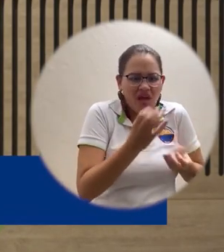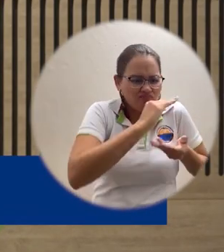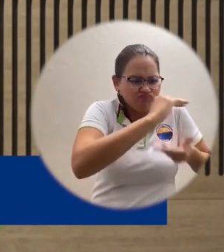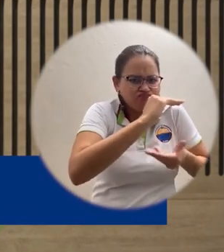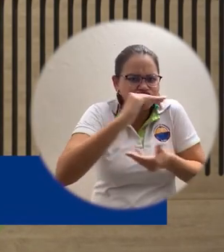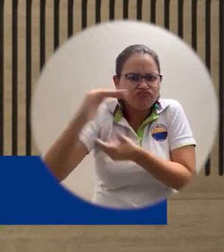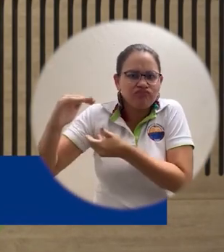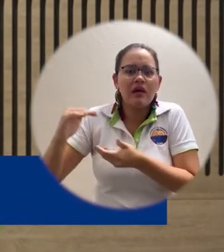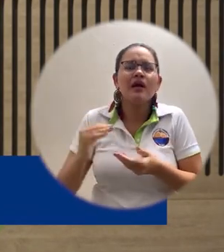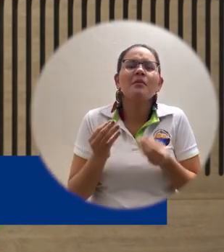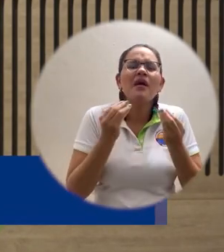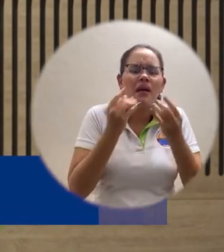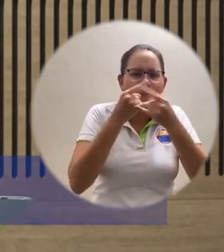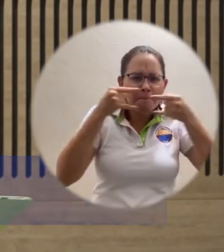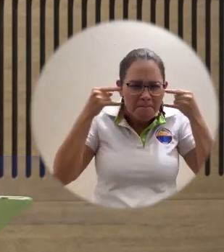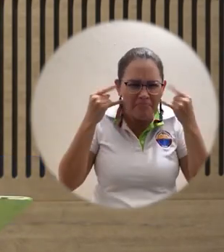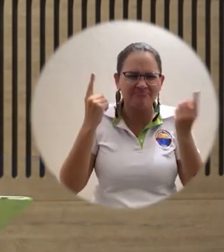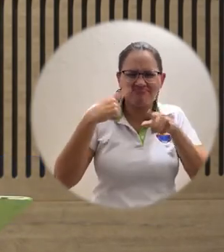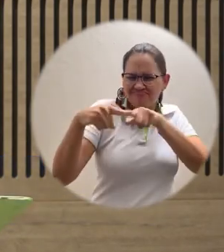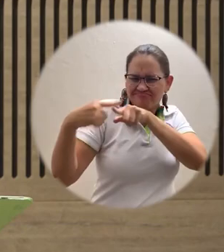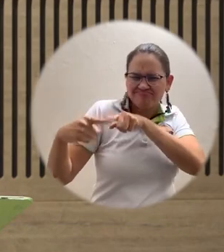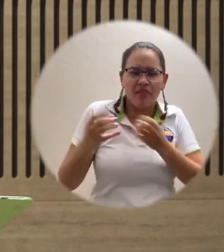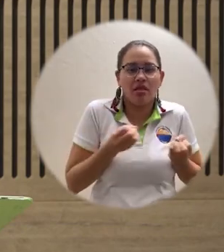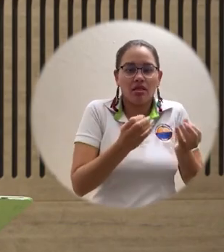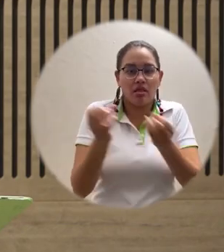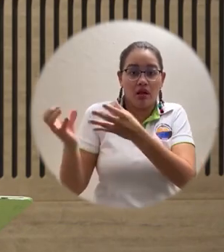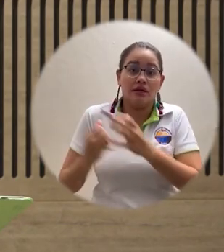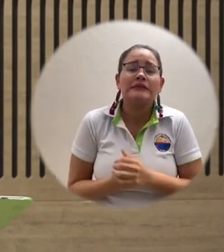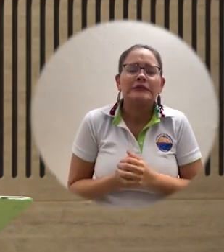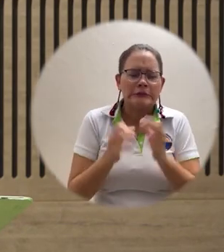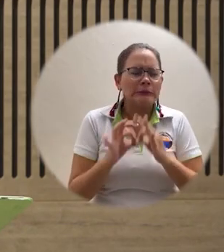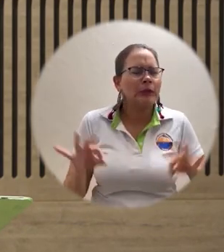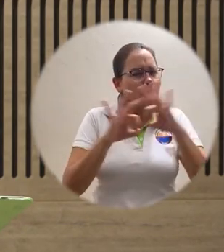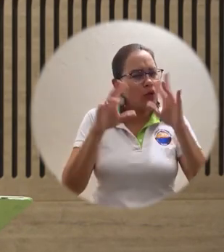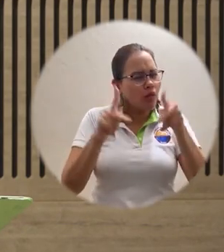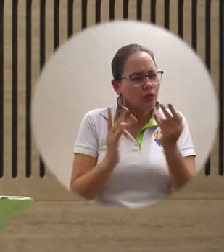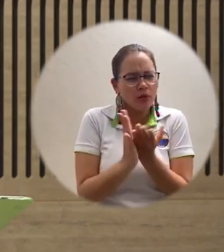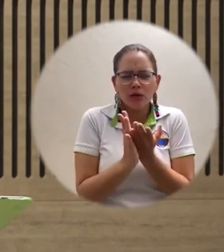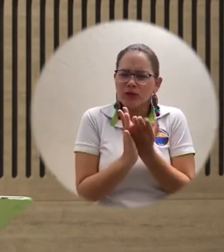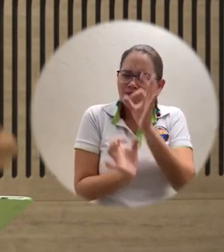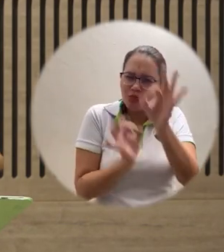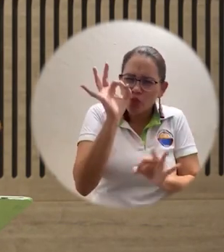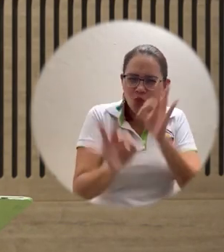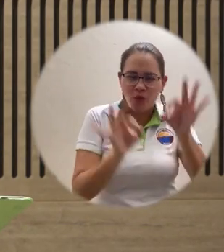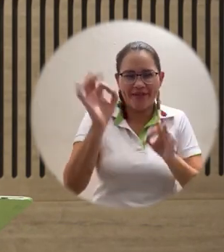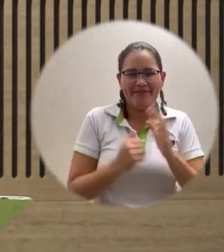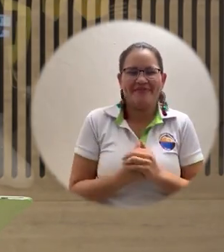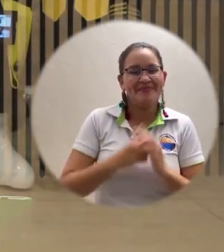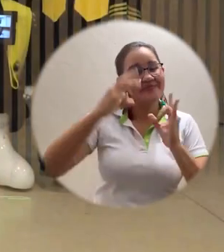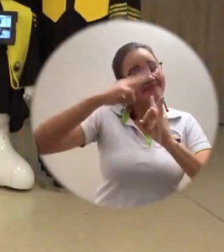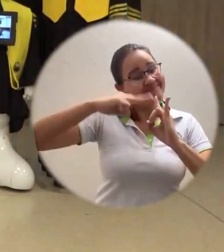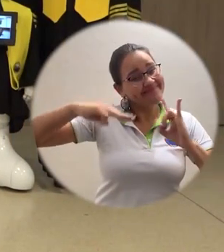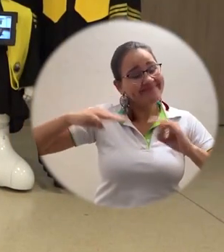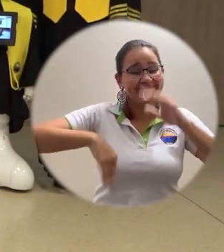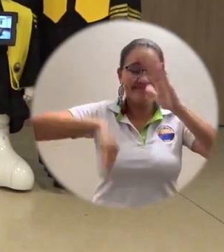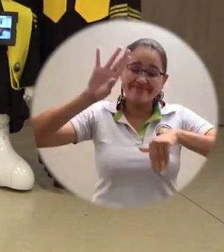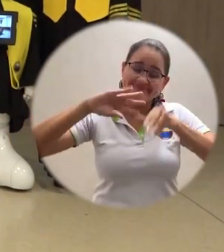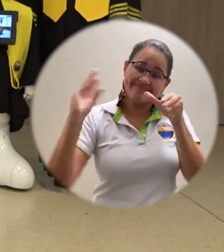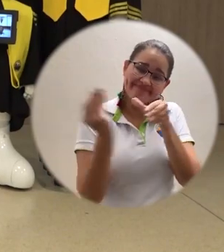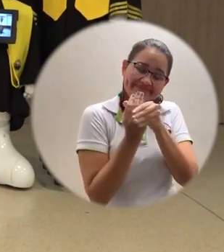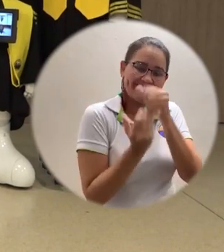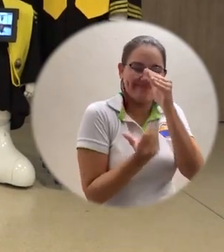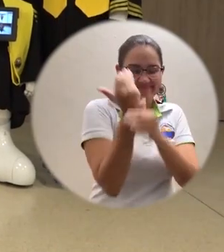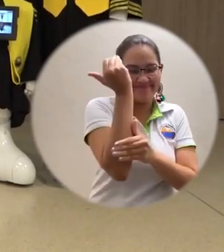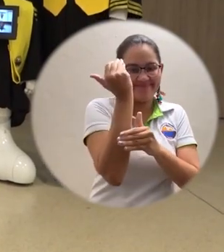herramientas de protección, porque nos delería muchísimo que un graduado nuestro falleciera por estar intentando salvar la vida a otros poniendo en riesgo la suya